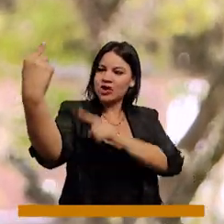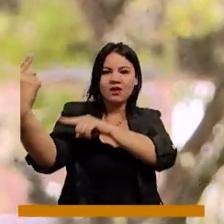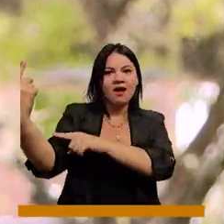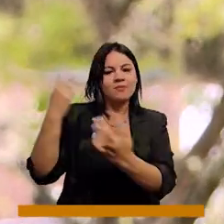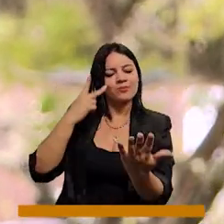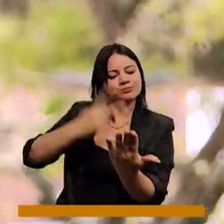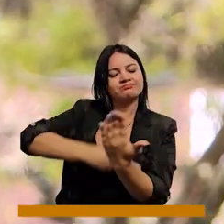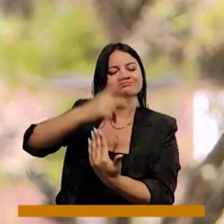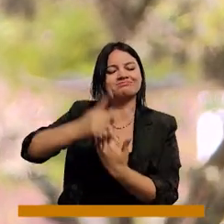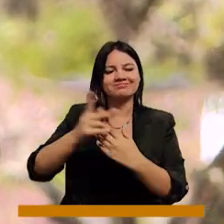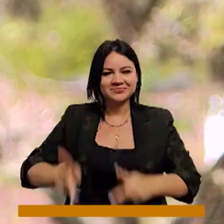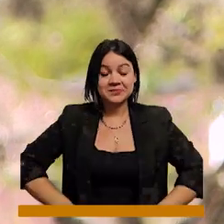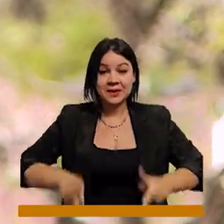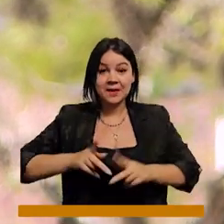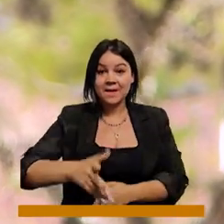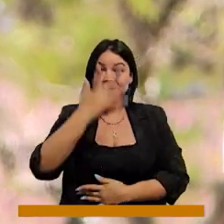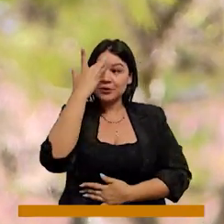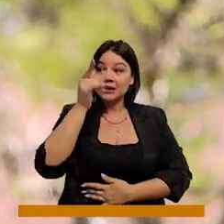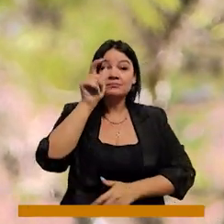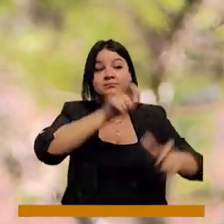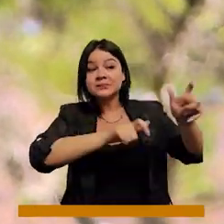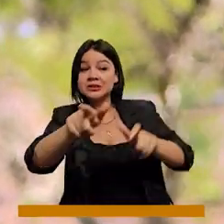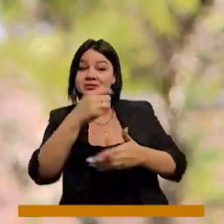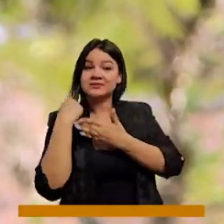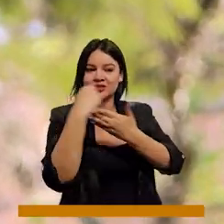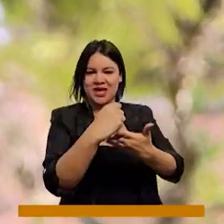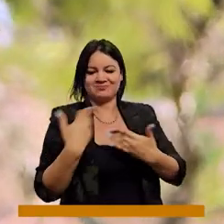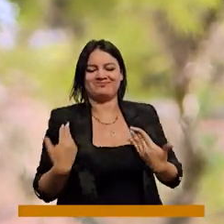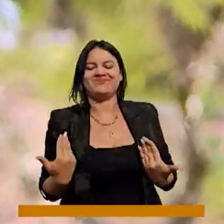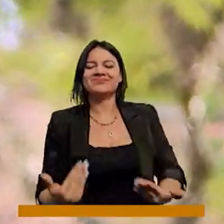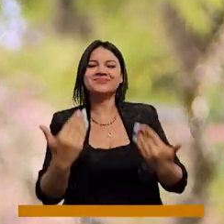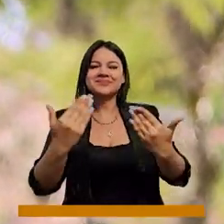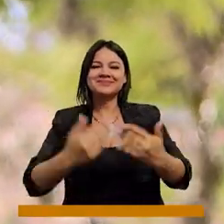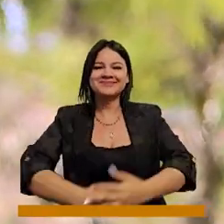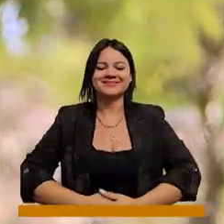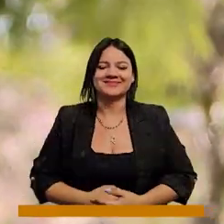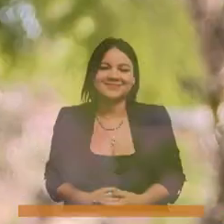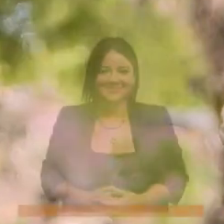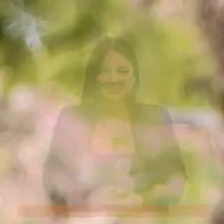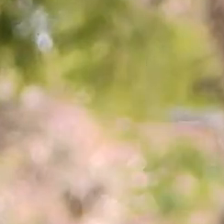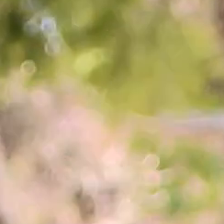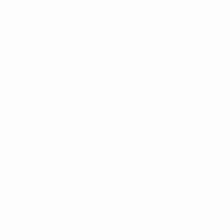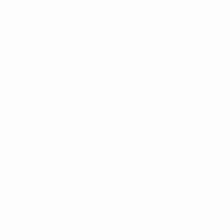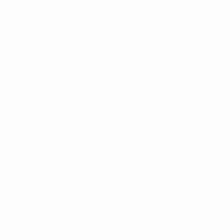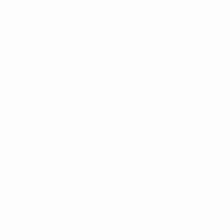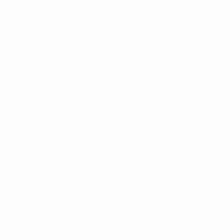política como proyecto de vida, porque ayudar a los demás siempre se libra. ¡Gracias!